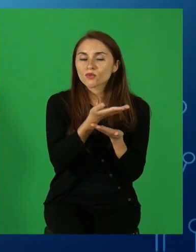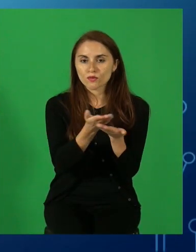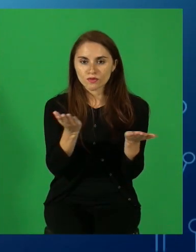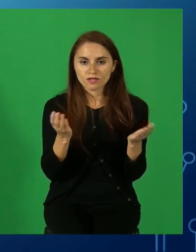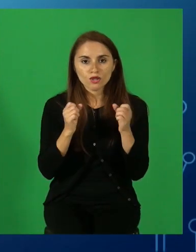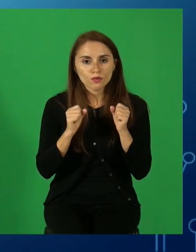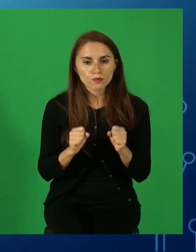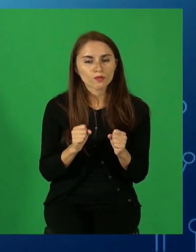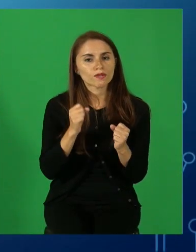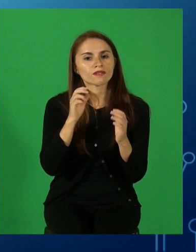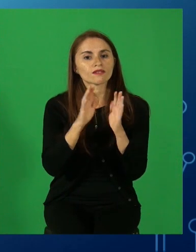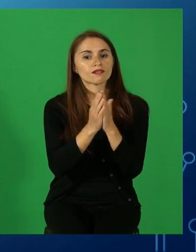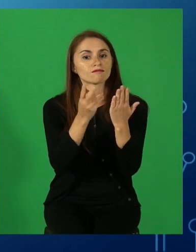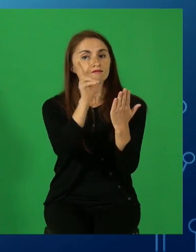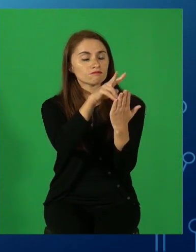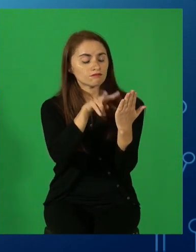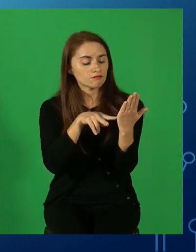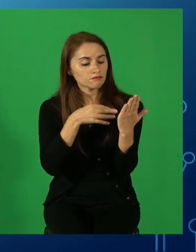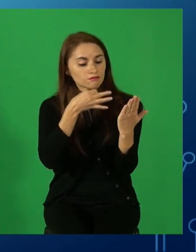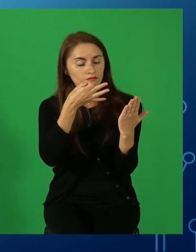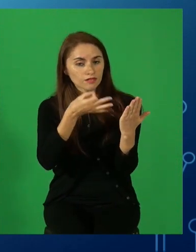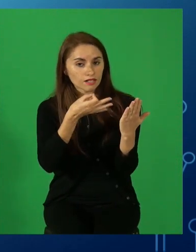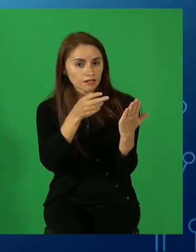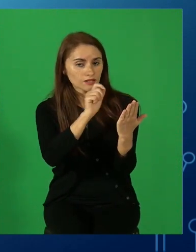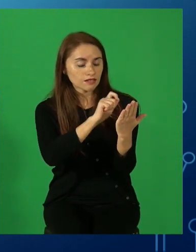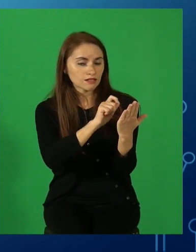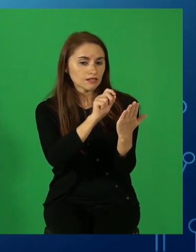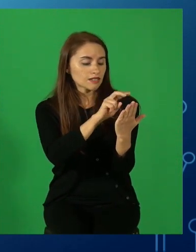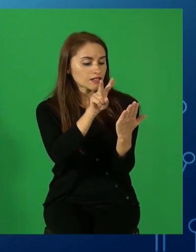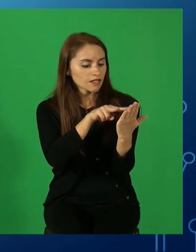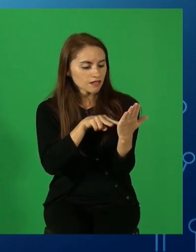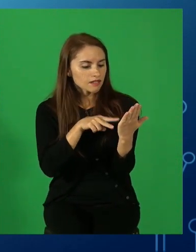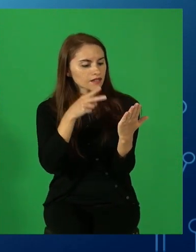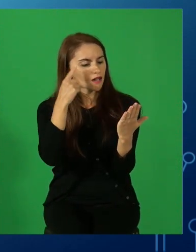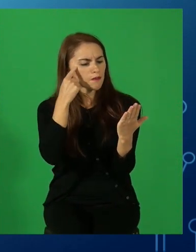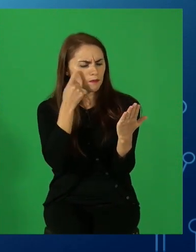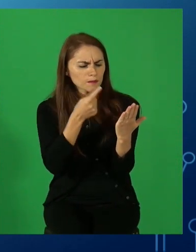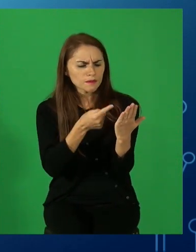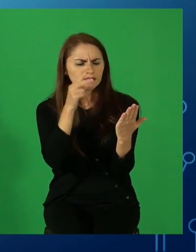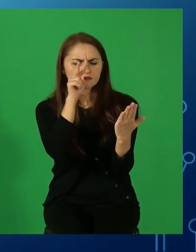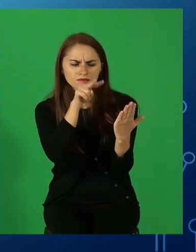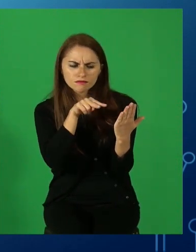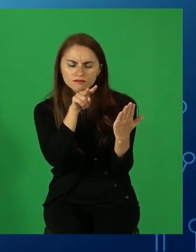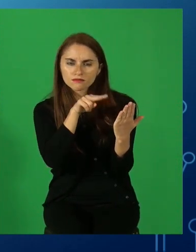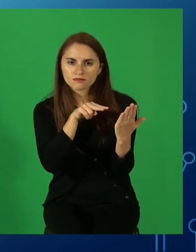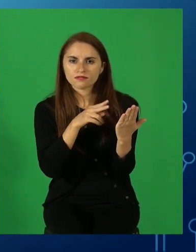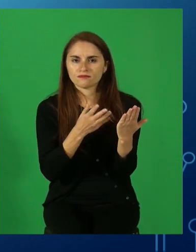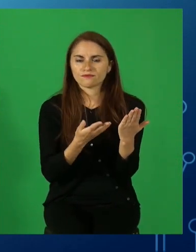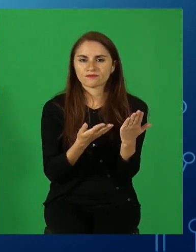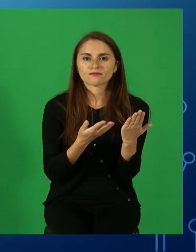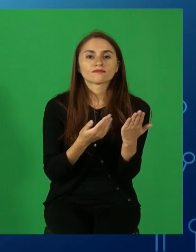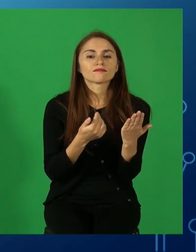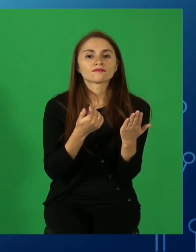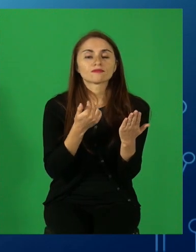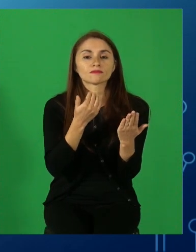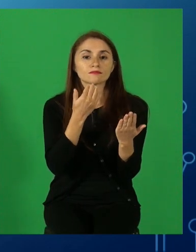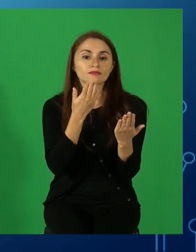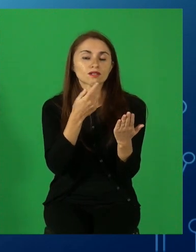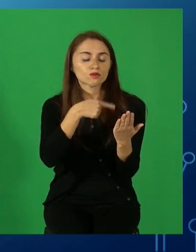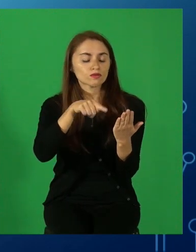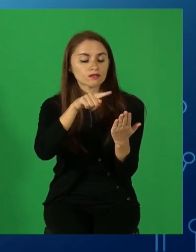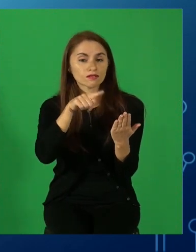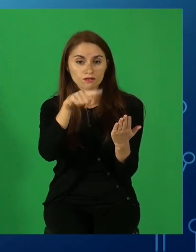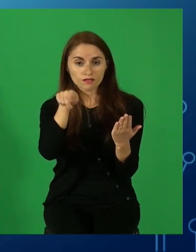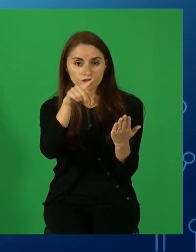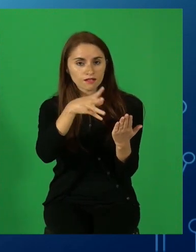analizar las narraciones leídas y en eso contamos con que ustedes efectivamente lean para enriquecer